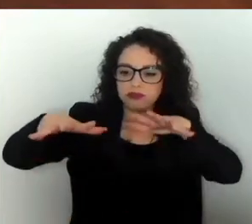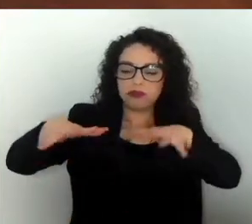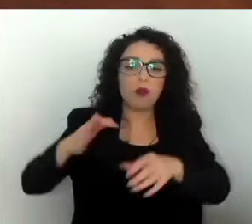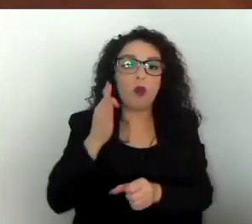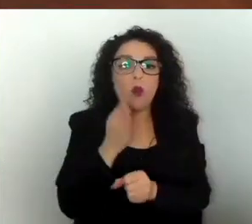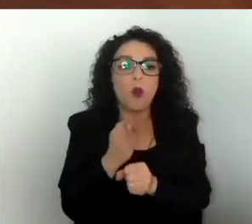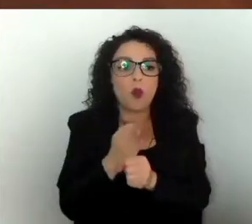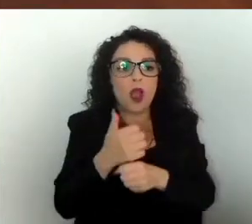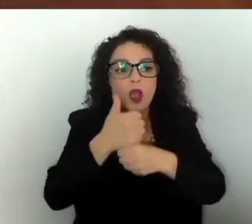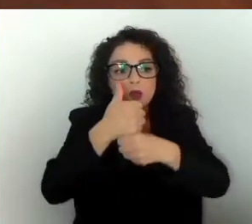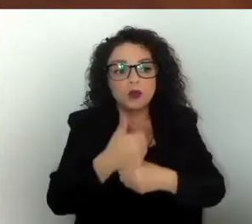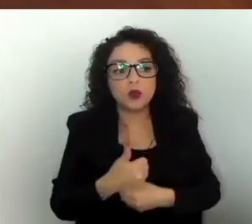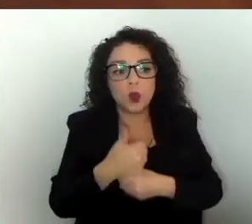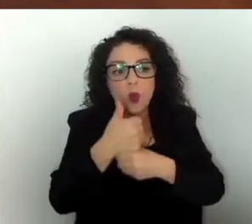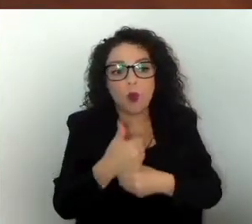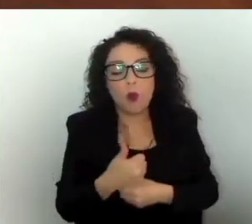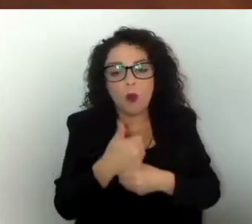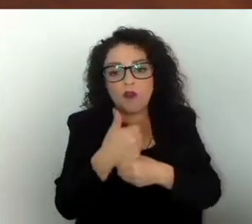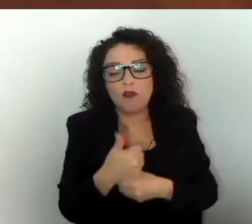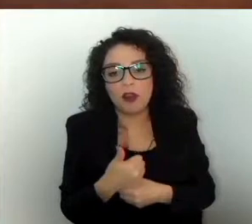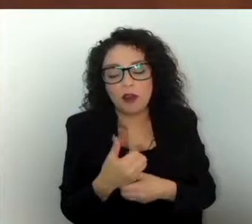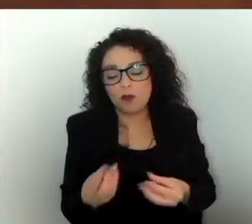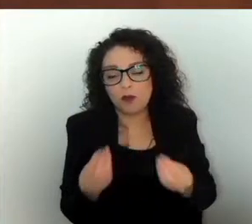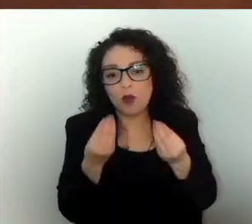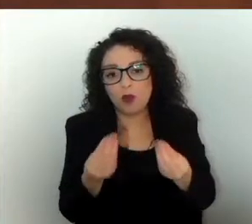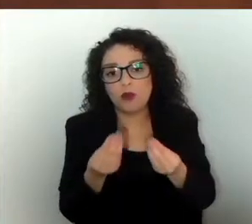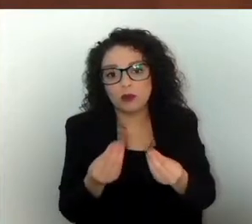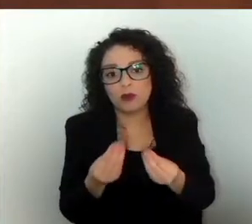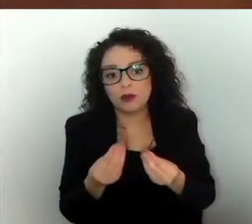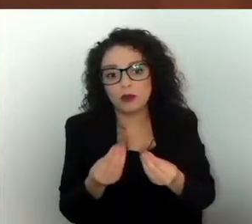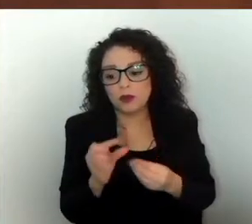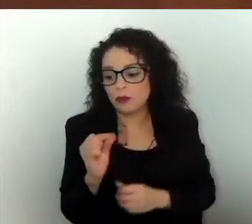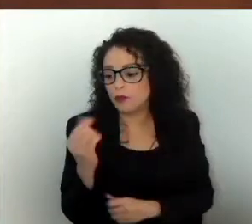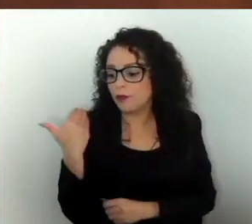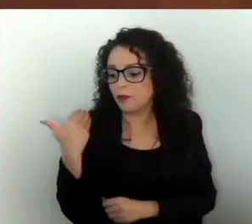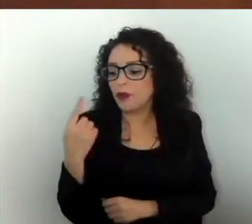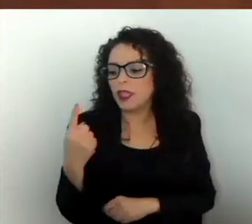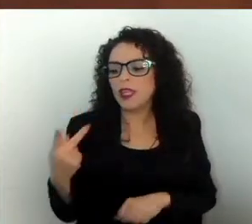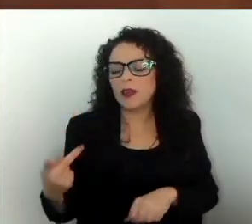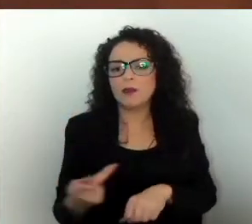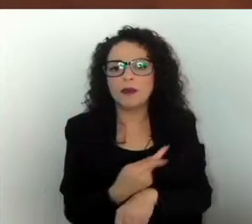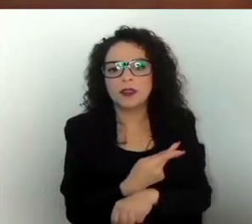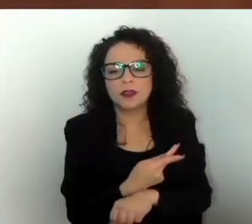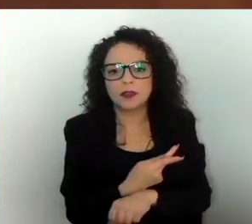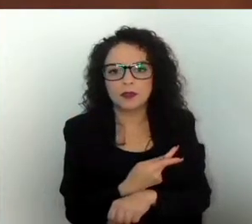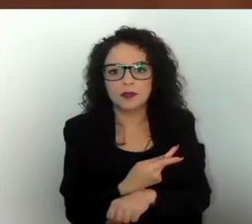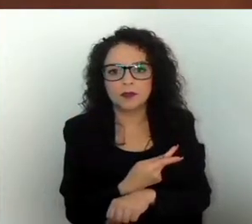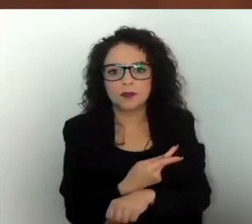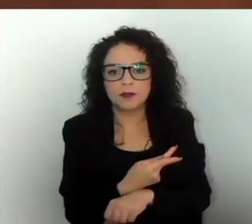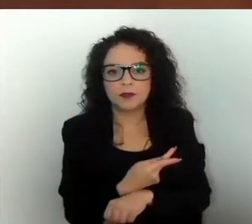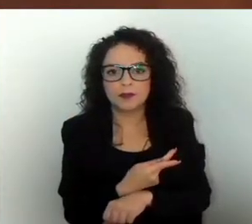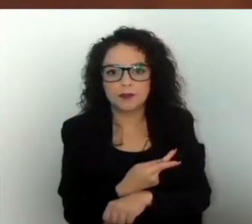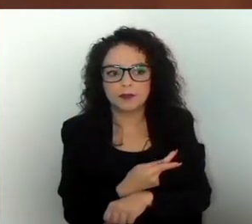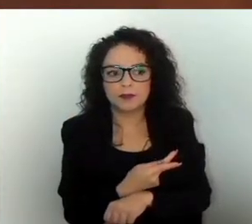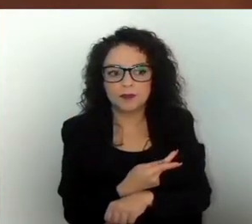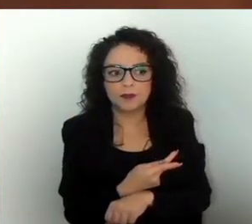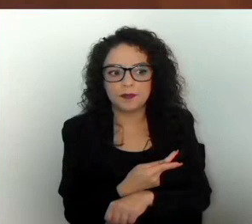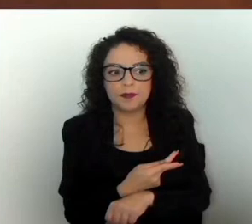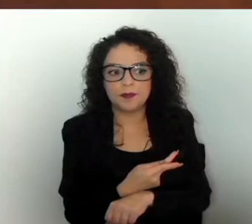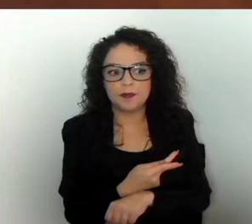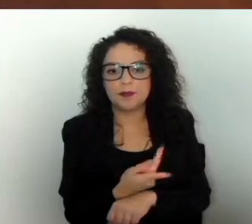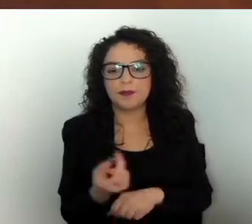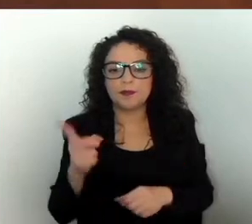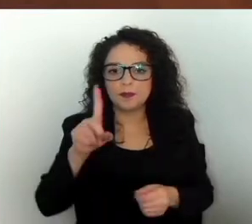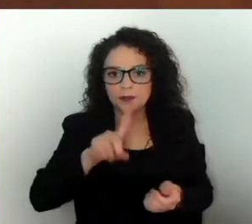los acontecimientos de los días anteriores, resultado